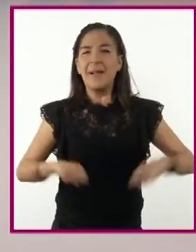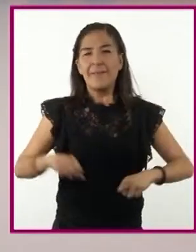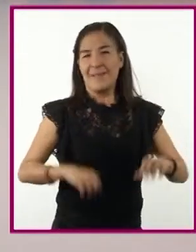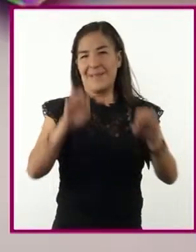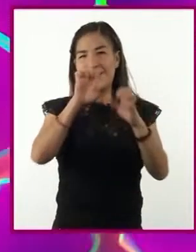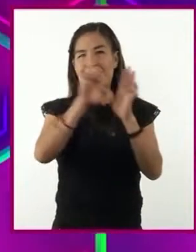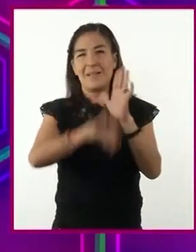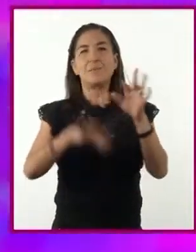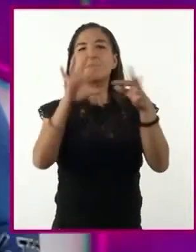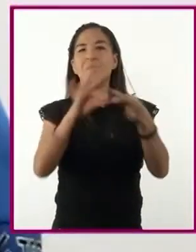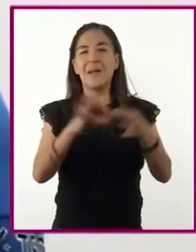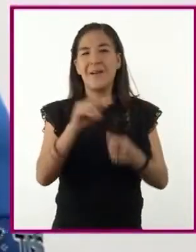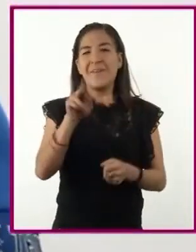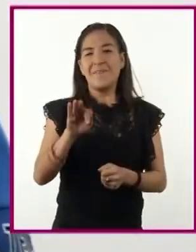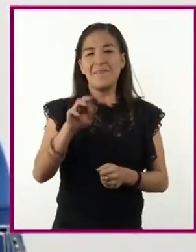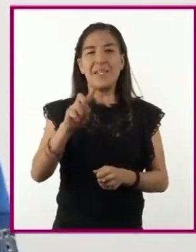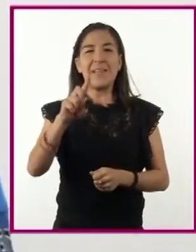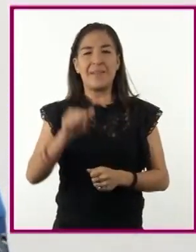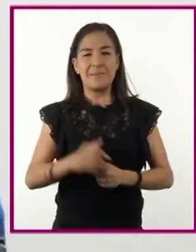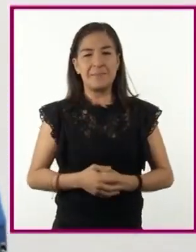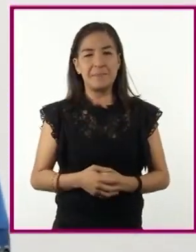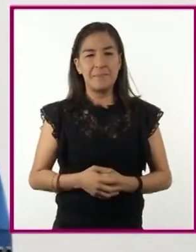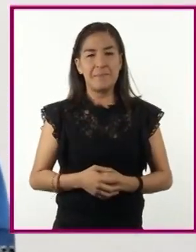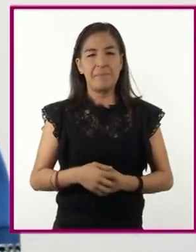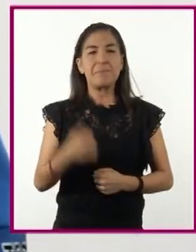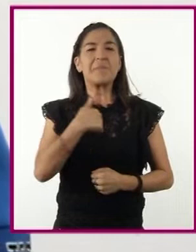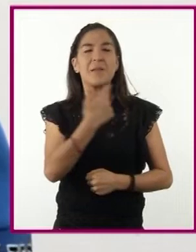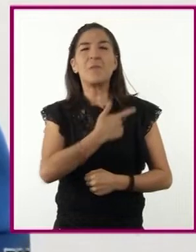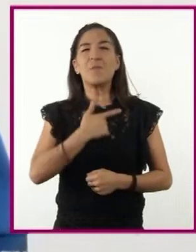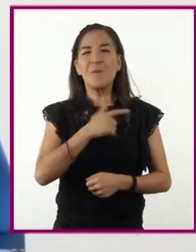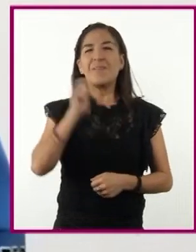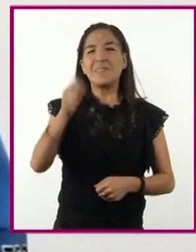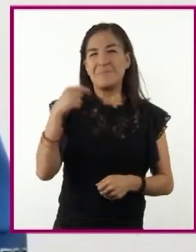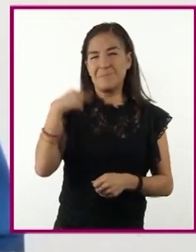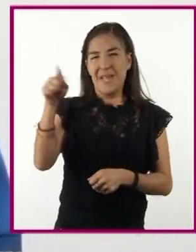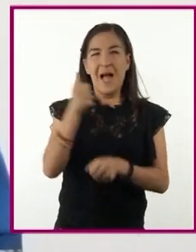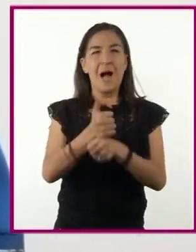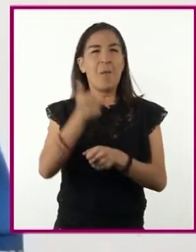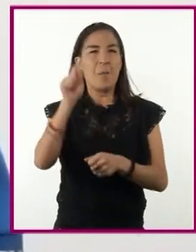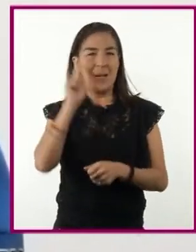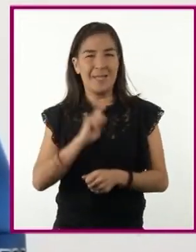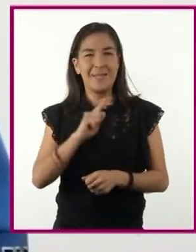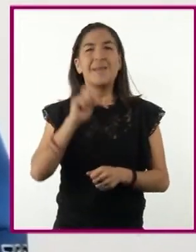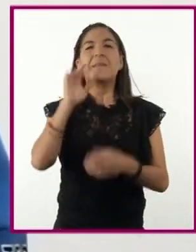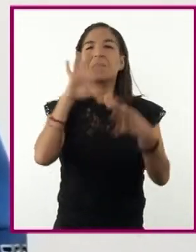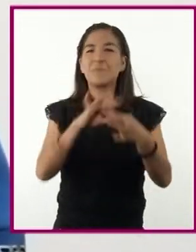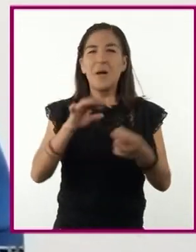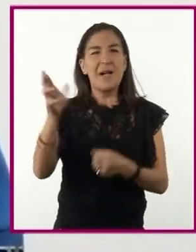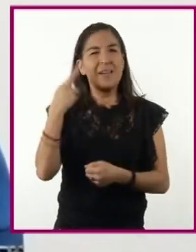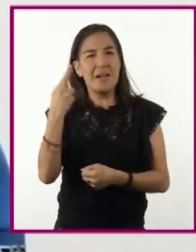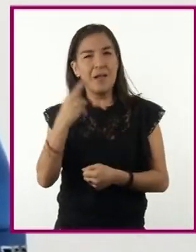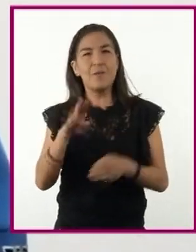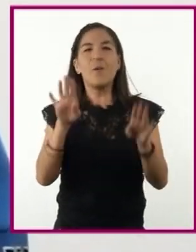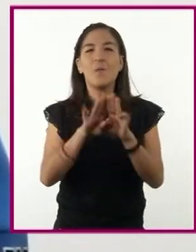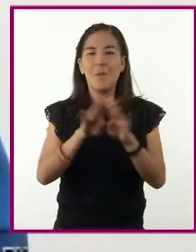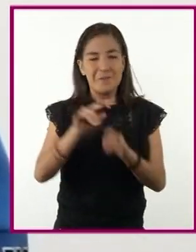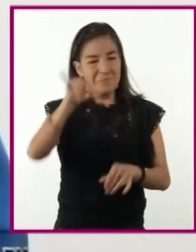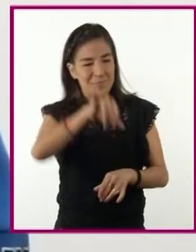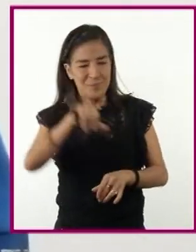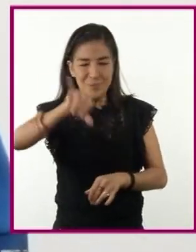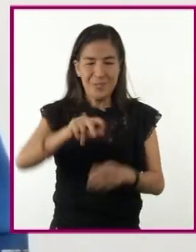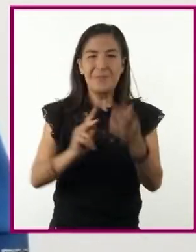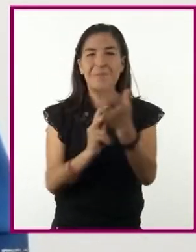nos cuenta Frida. A mí me llama la atención cómo mi abuela escucha la radio mientras riega sus plantas.